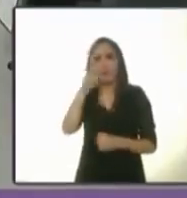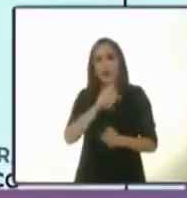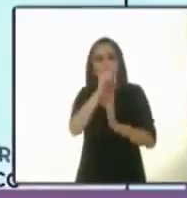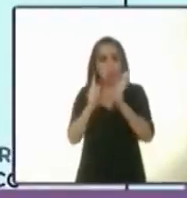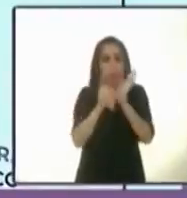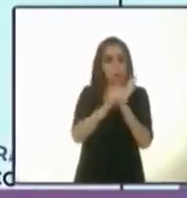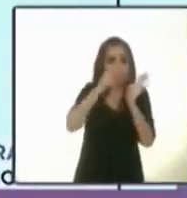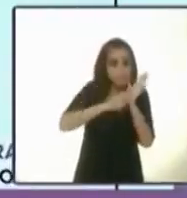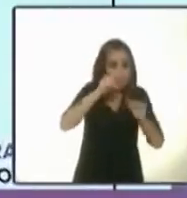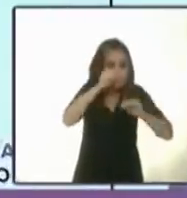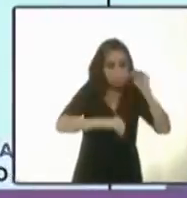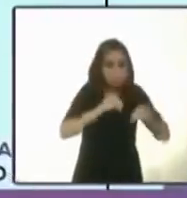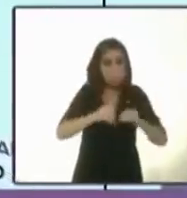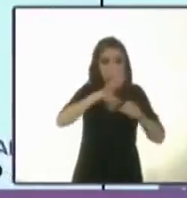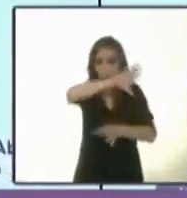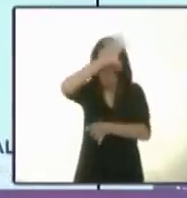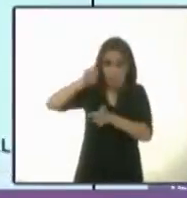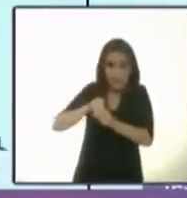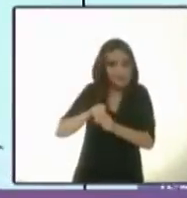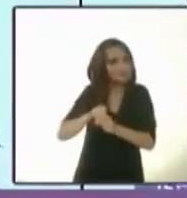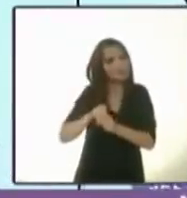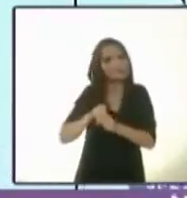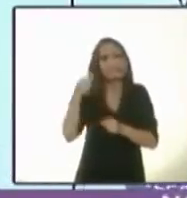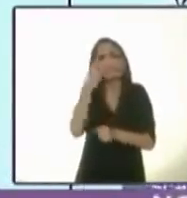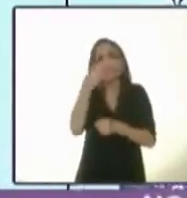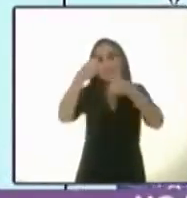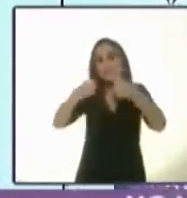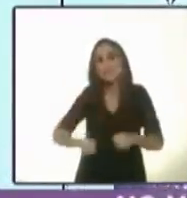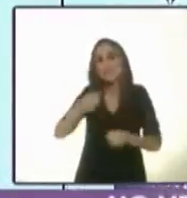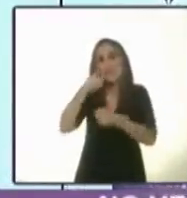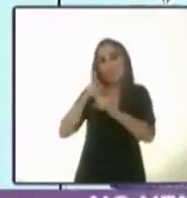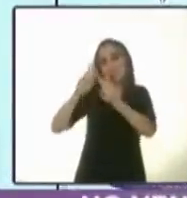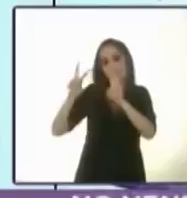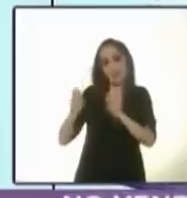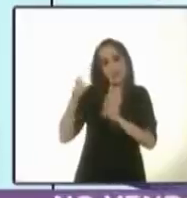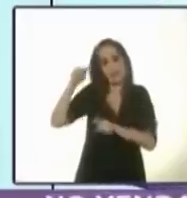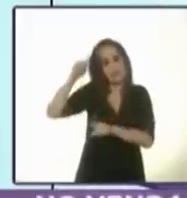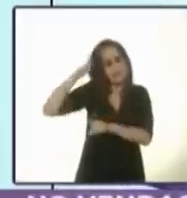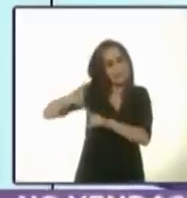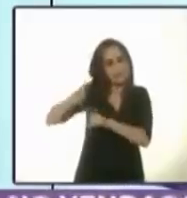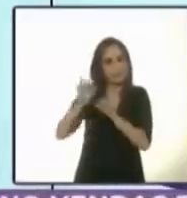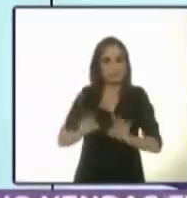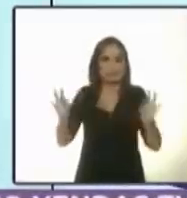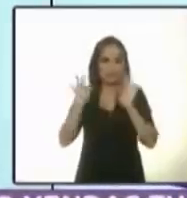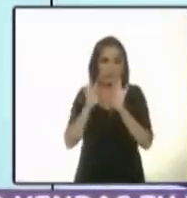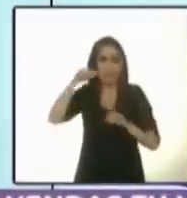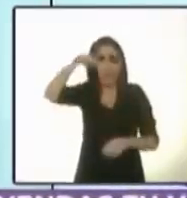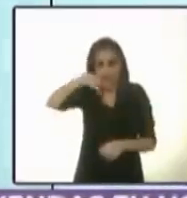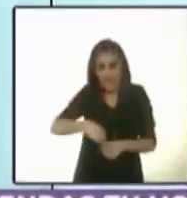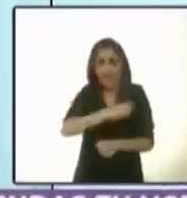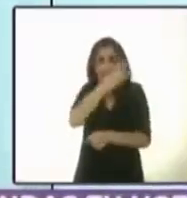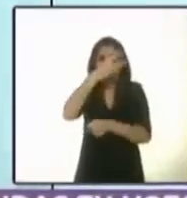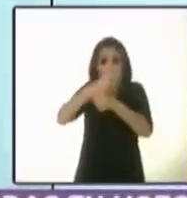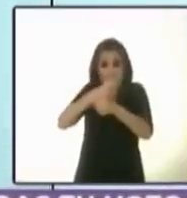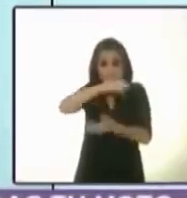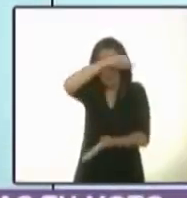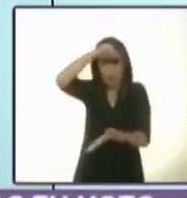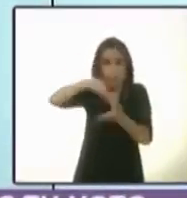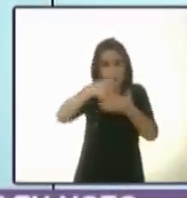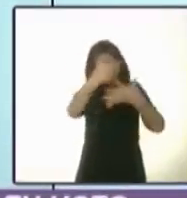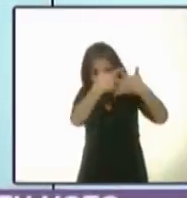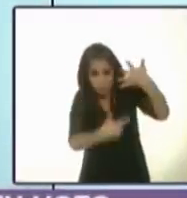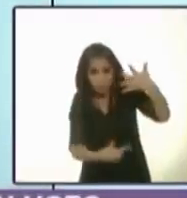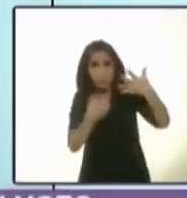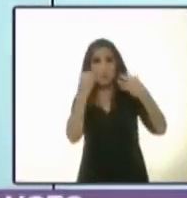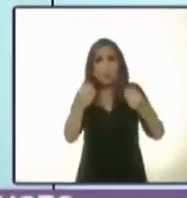completa si no resolvemos el tema de la seguridad. Desgraciadamente, somos la tercer ciudad con más células del